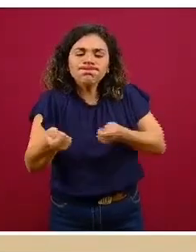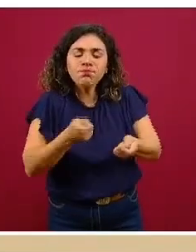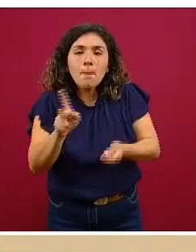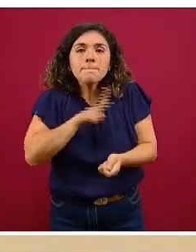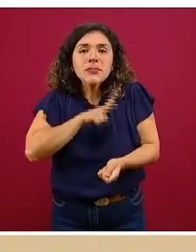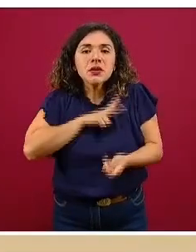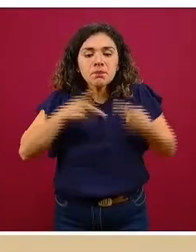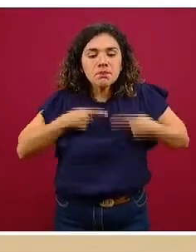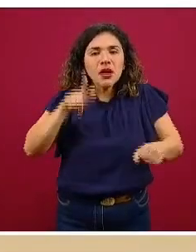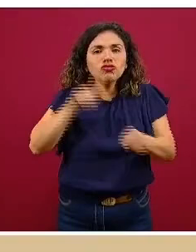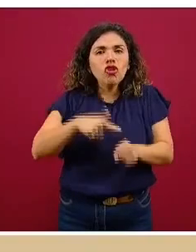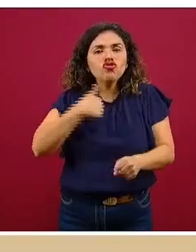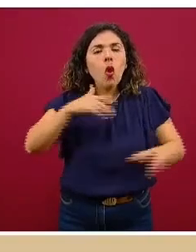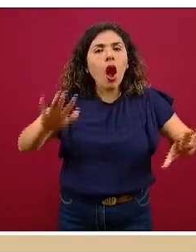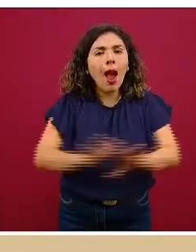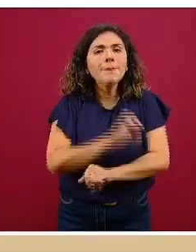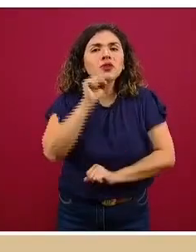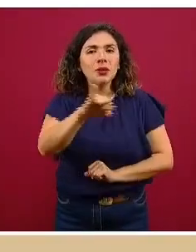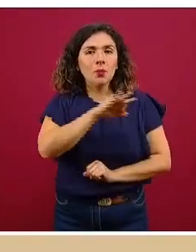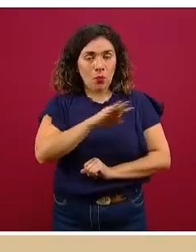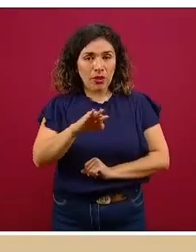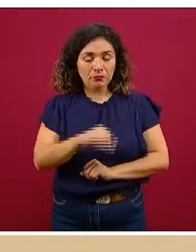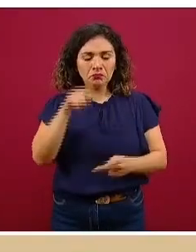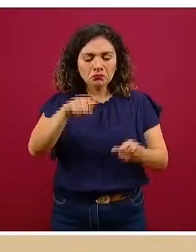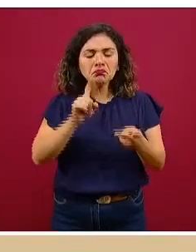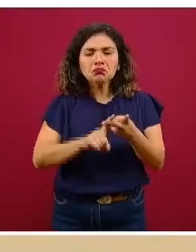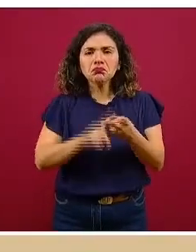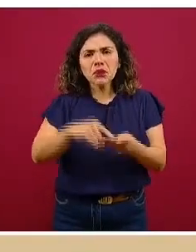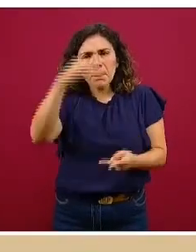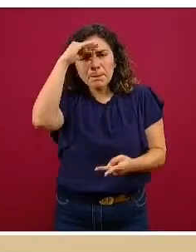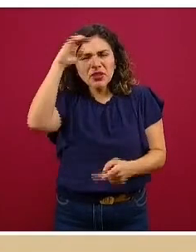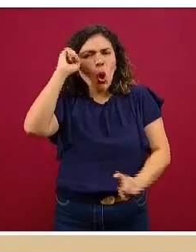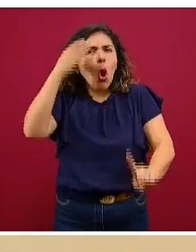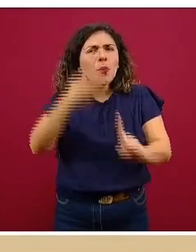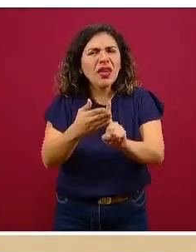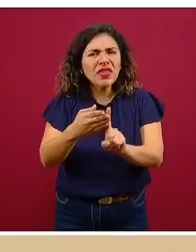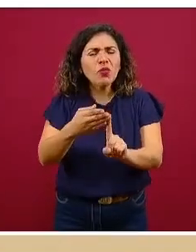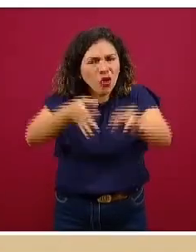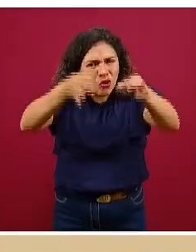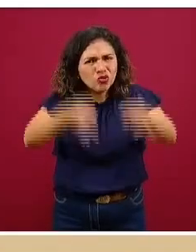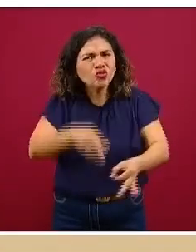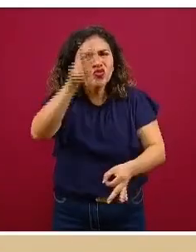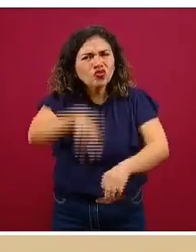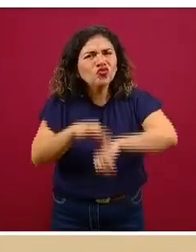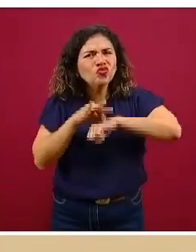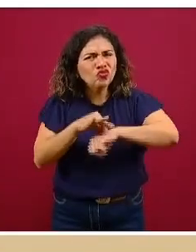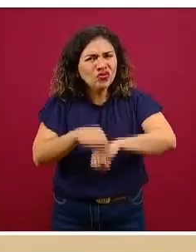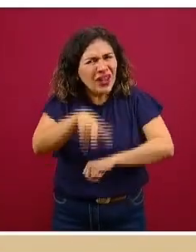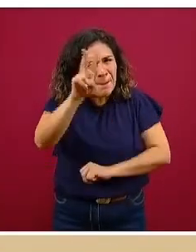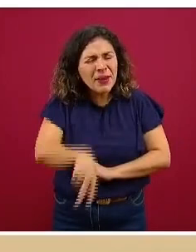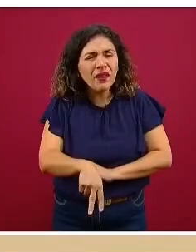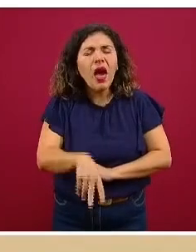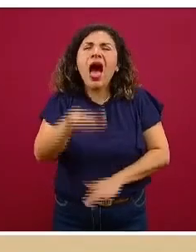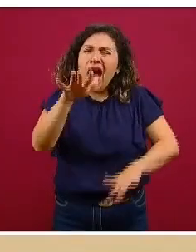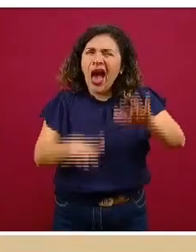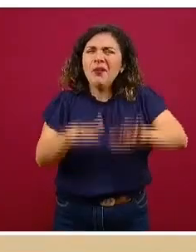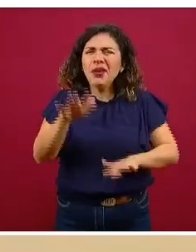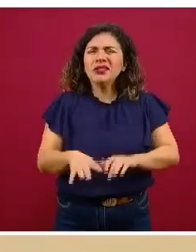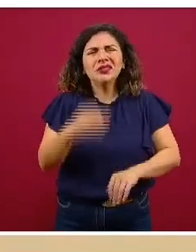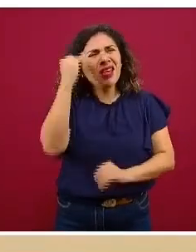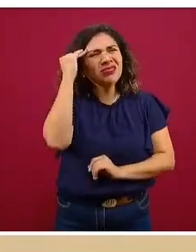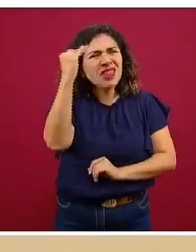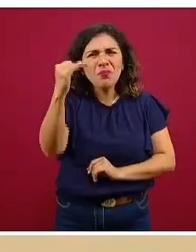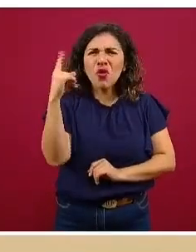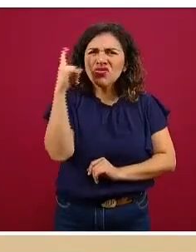nuestro control. Desarrollar objetivos realistas nuevamente. Estamos hablando de que muchas veces, durante las